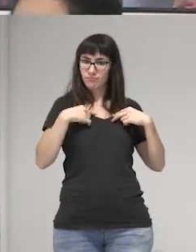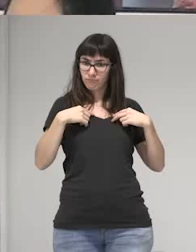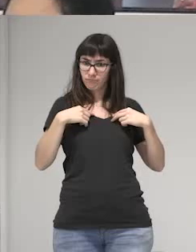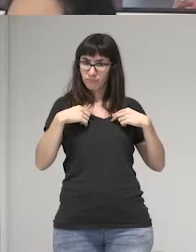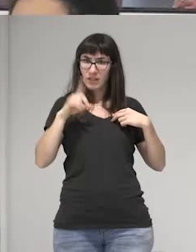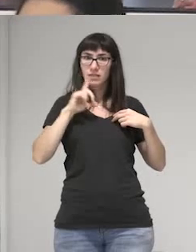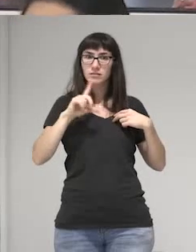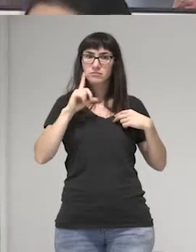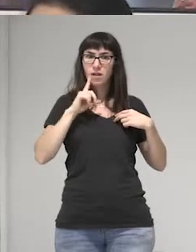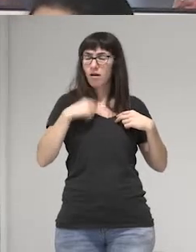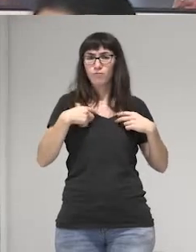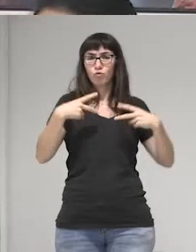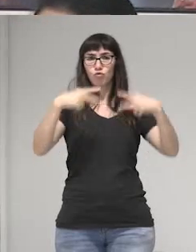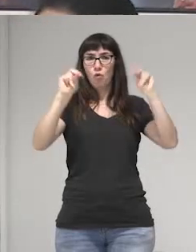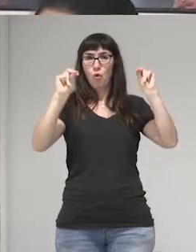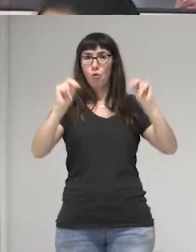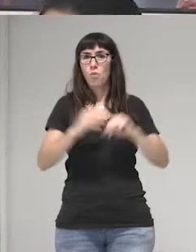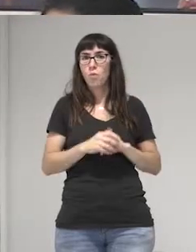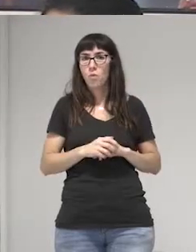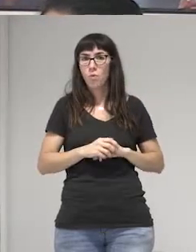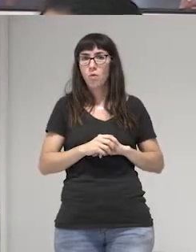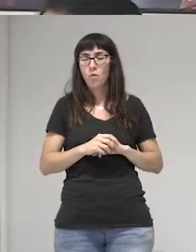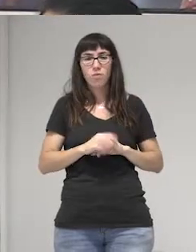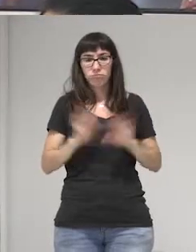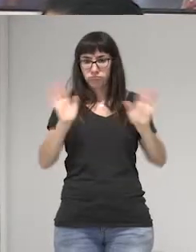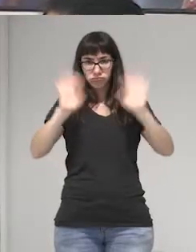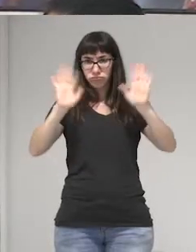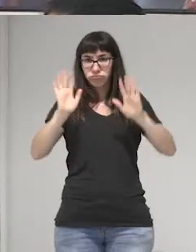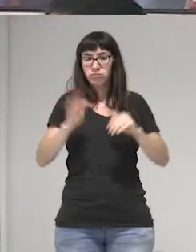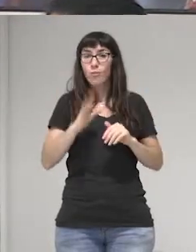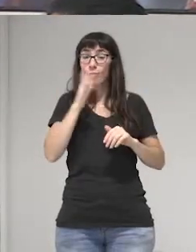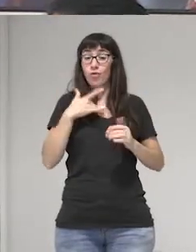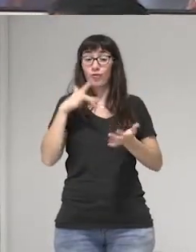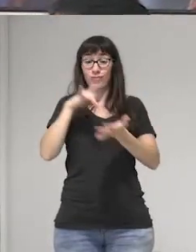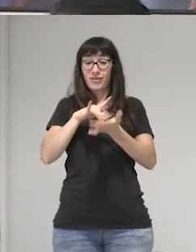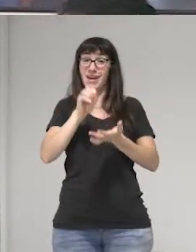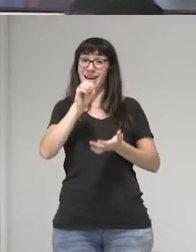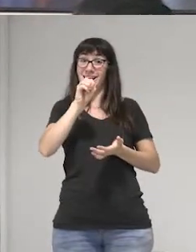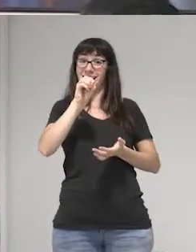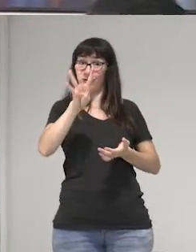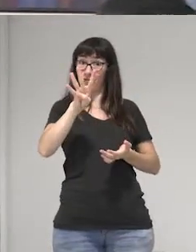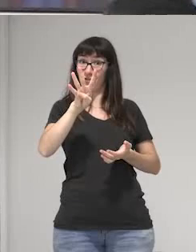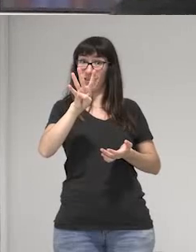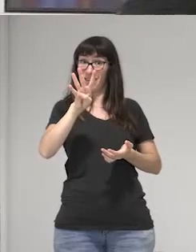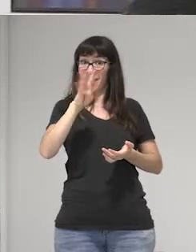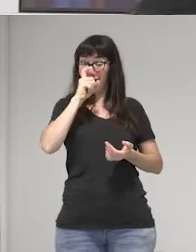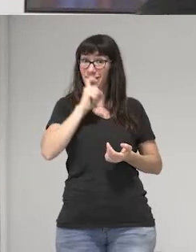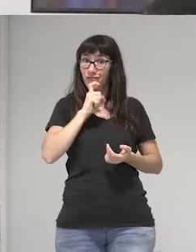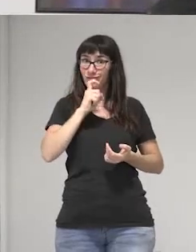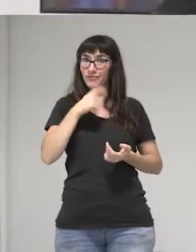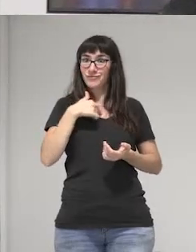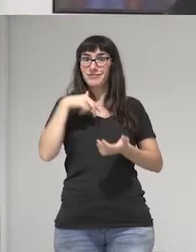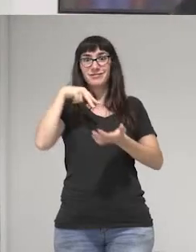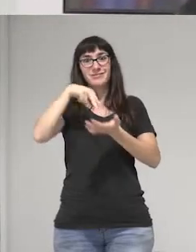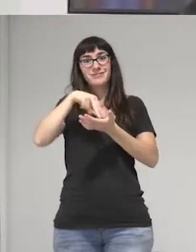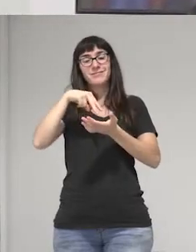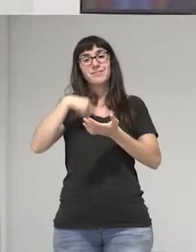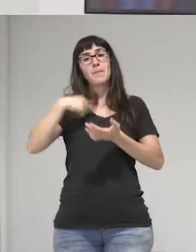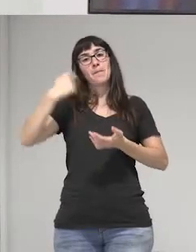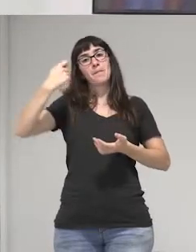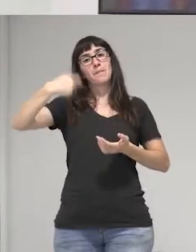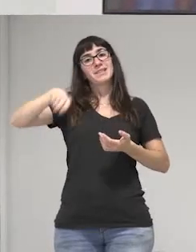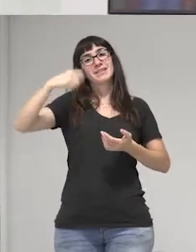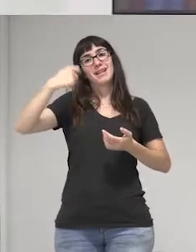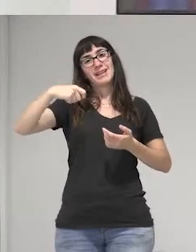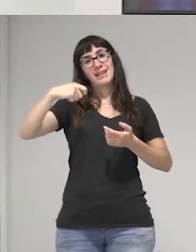Y me negué porque yo, entonces, a los 14, era presidenta de la hermandad de la Virgen.